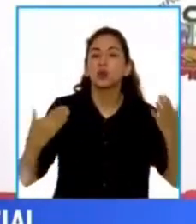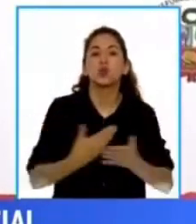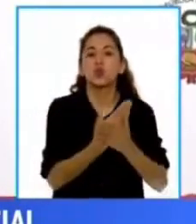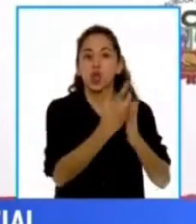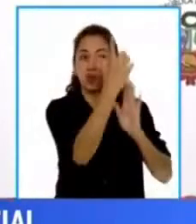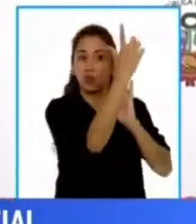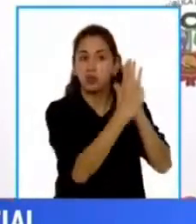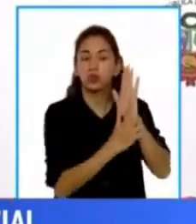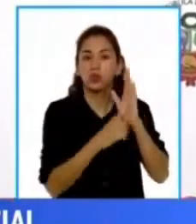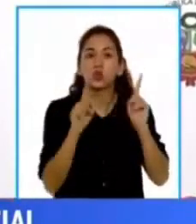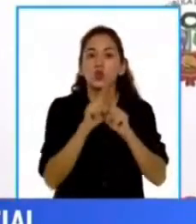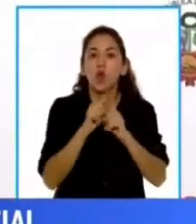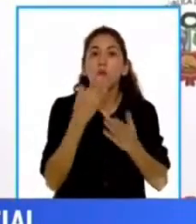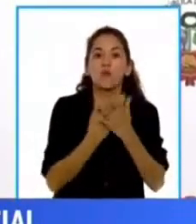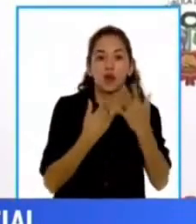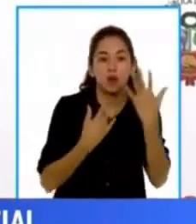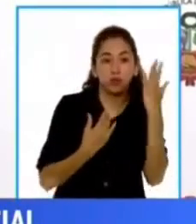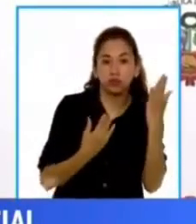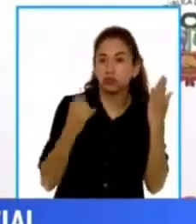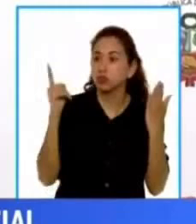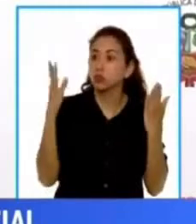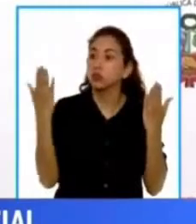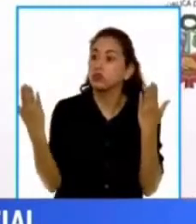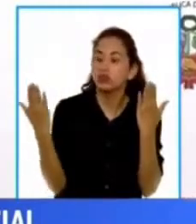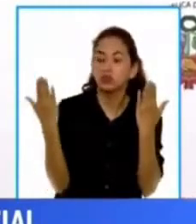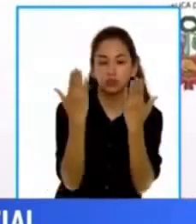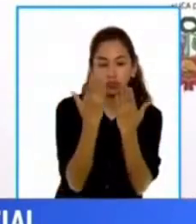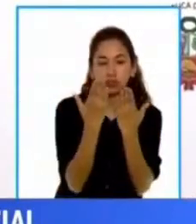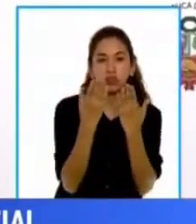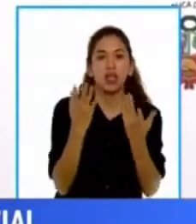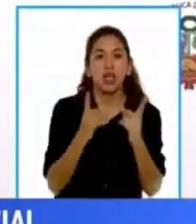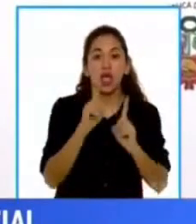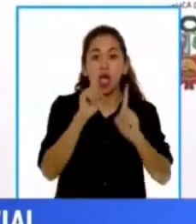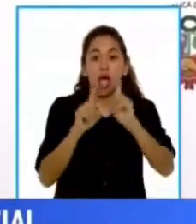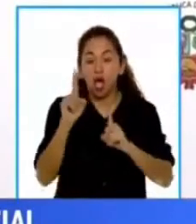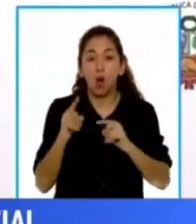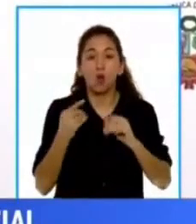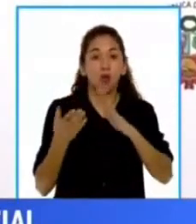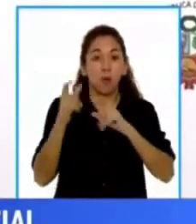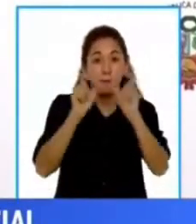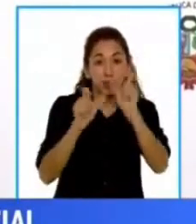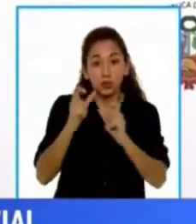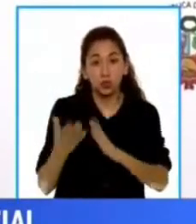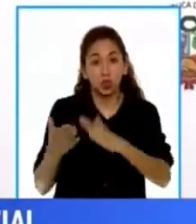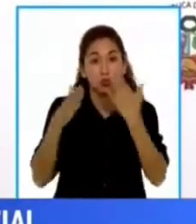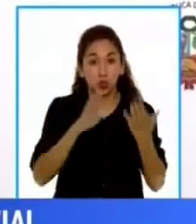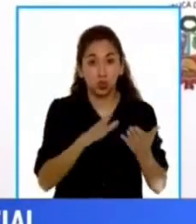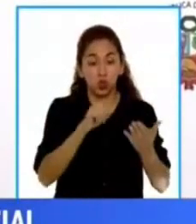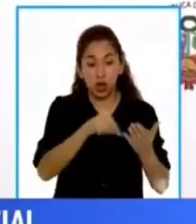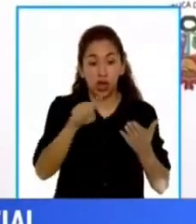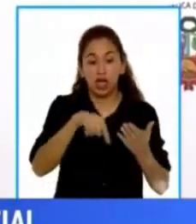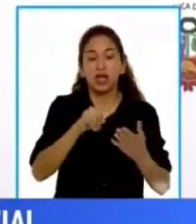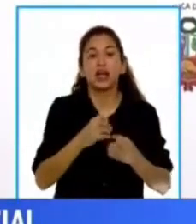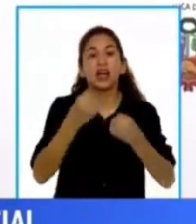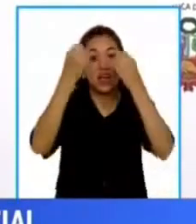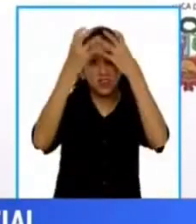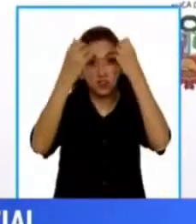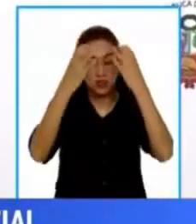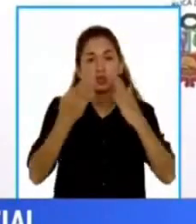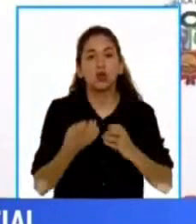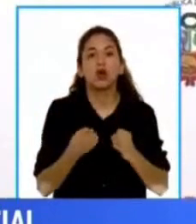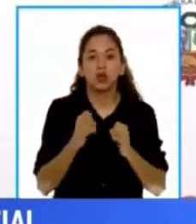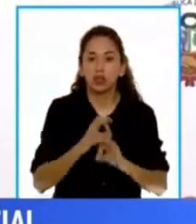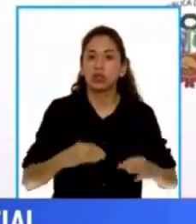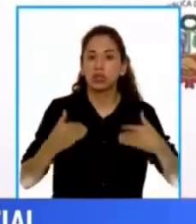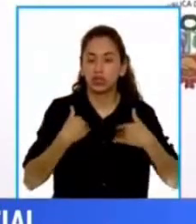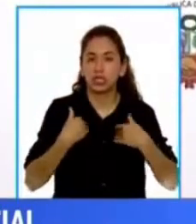cruce la información de los padres y madres que han fallecido y que esta información además pueda ser utilizada y cruzada